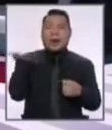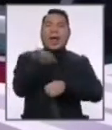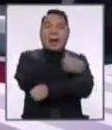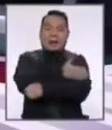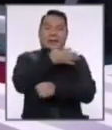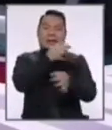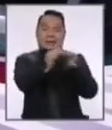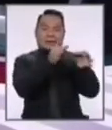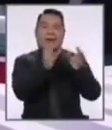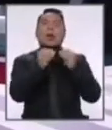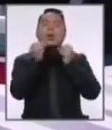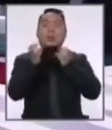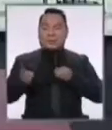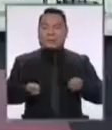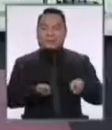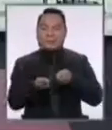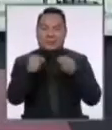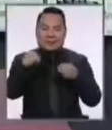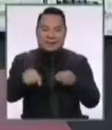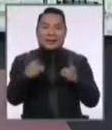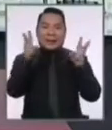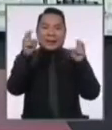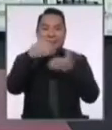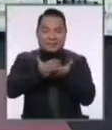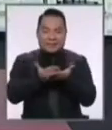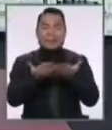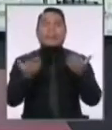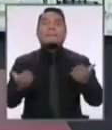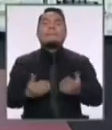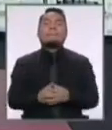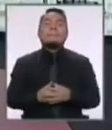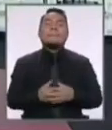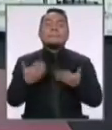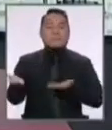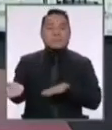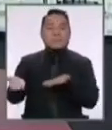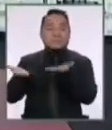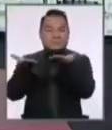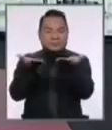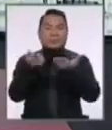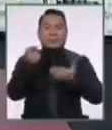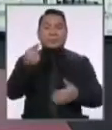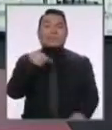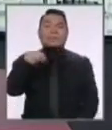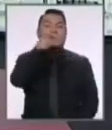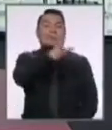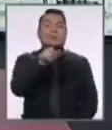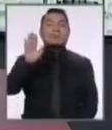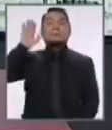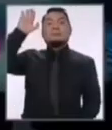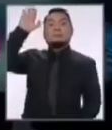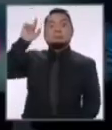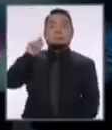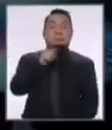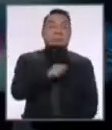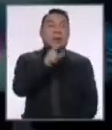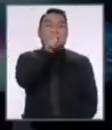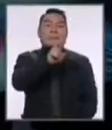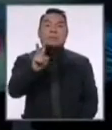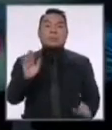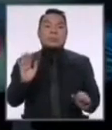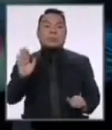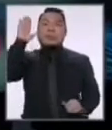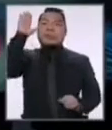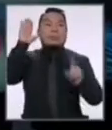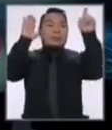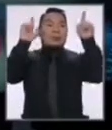conocimiento de cuál es la mecánica de esta sección. Así que vamos a aspirar a que levanten la mano, intervengan. Si dos personas levantan la mano